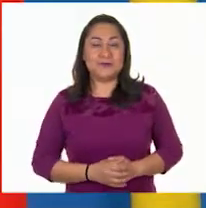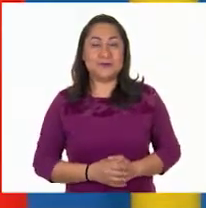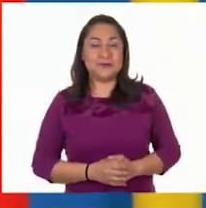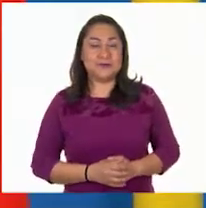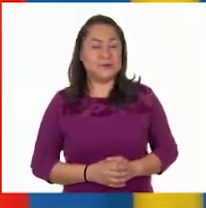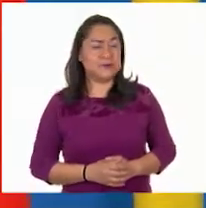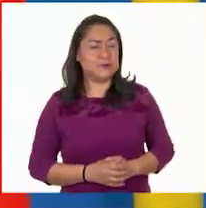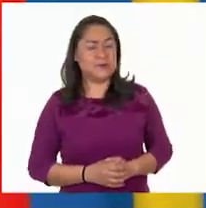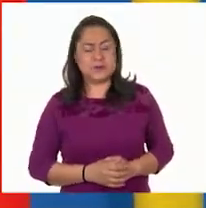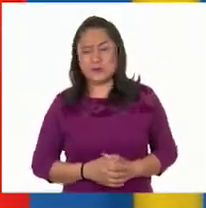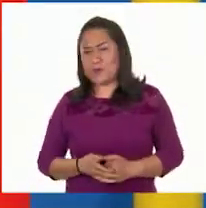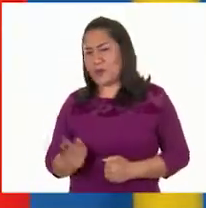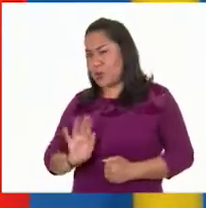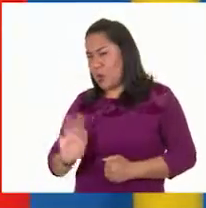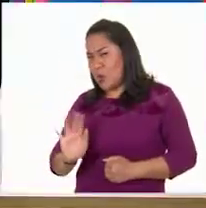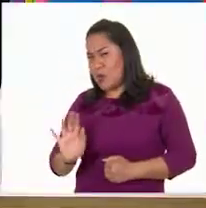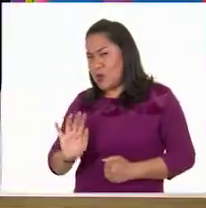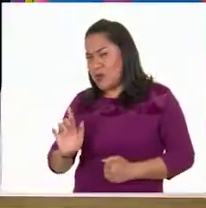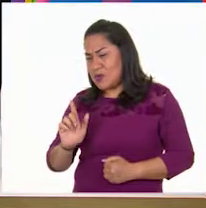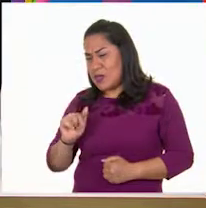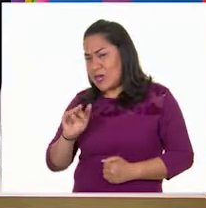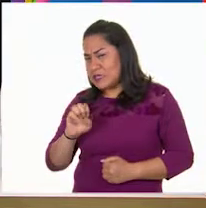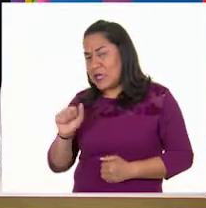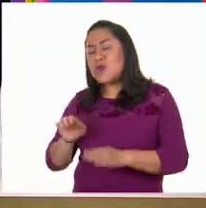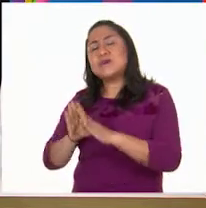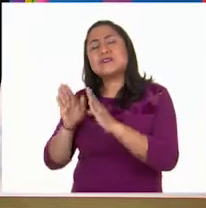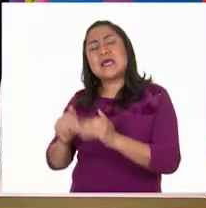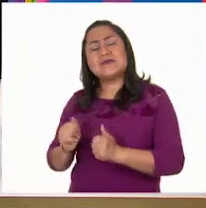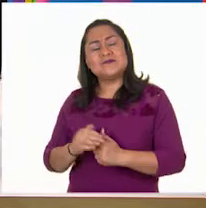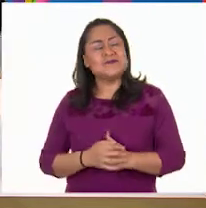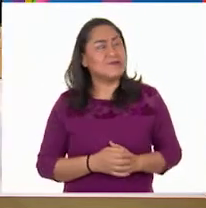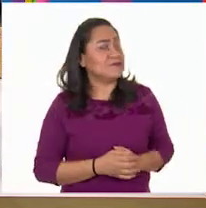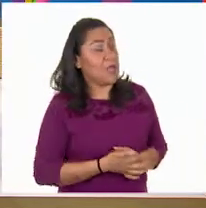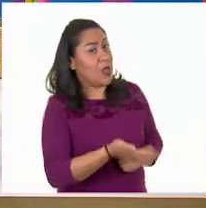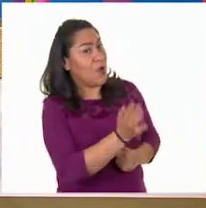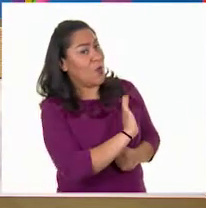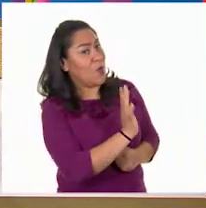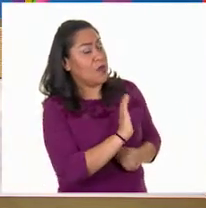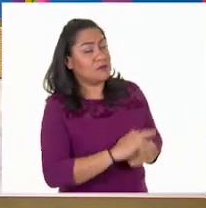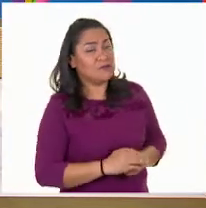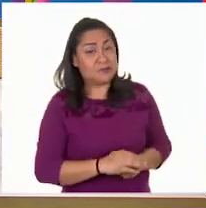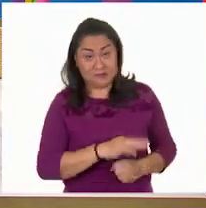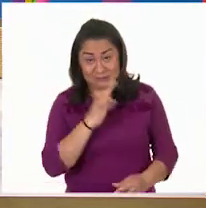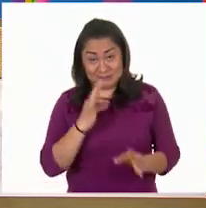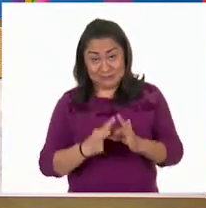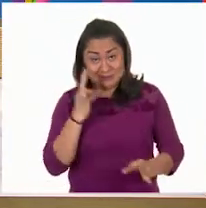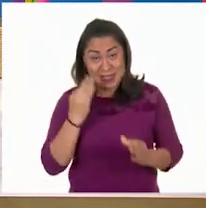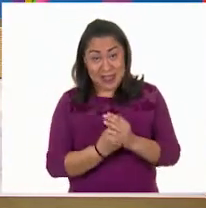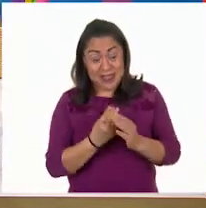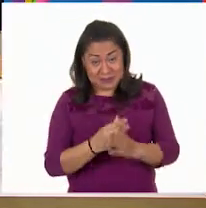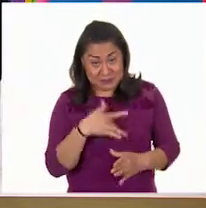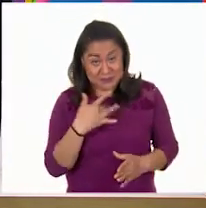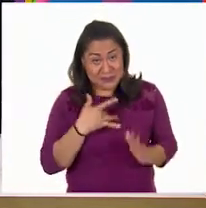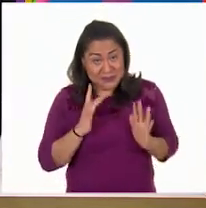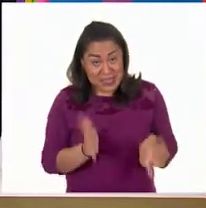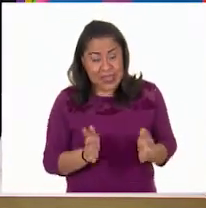Hola Larisa, ¿cómo estás? Hola maestra. ¿Ya estás lista para comenzar la clase? Sí.